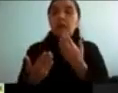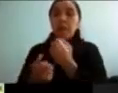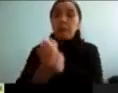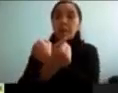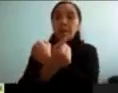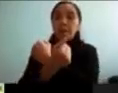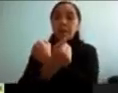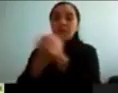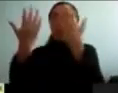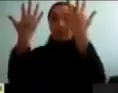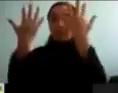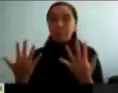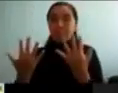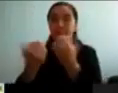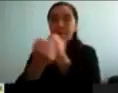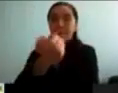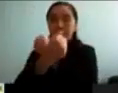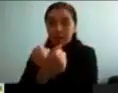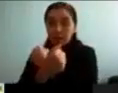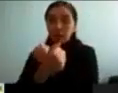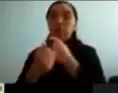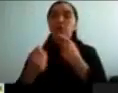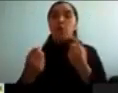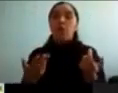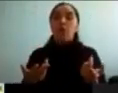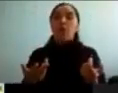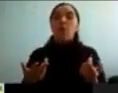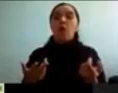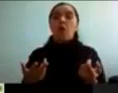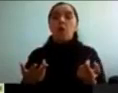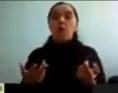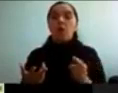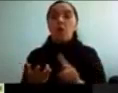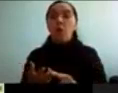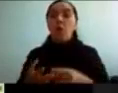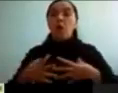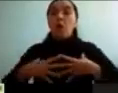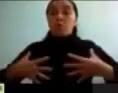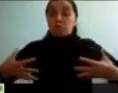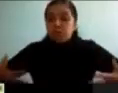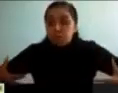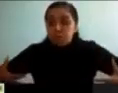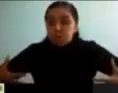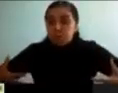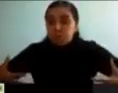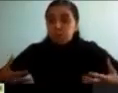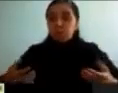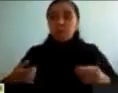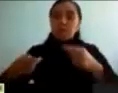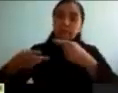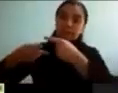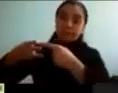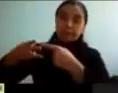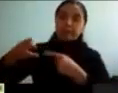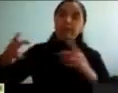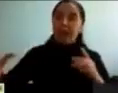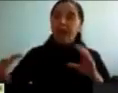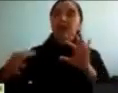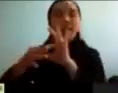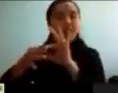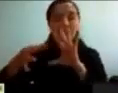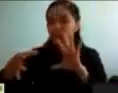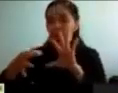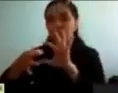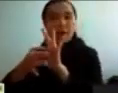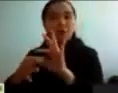estado, por la cantidad de sobrepeso que hay por estado y cosas así, en general hay una relación casi perfecta.